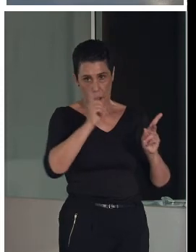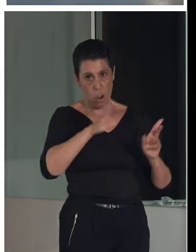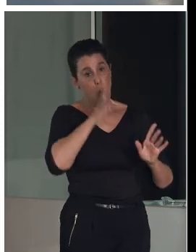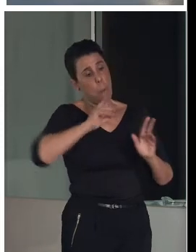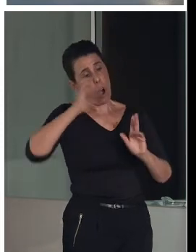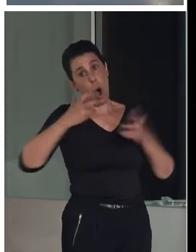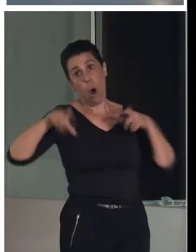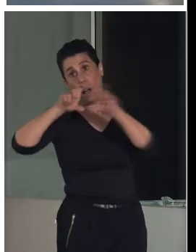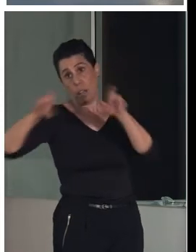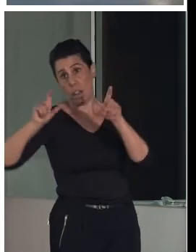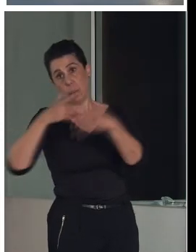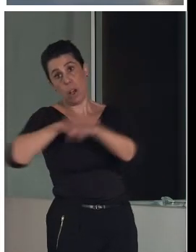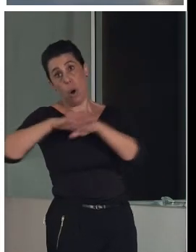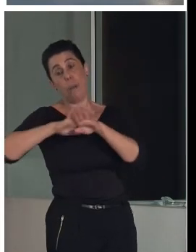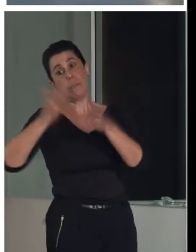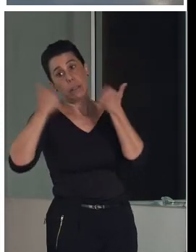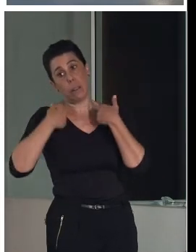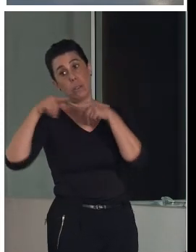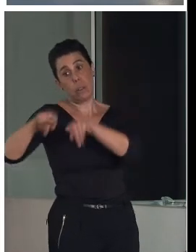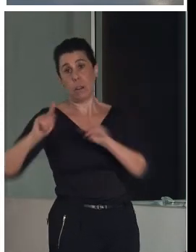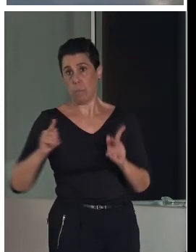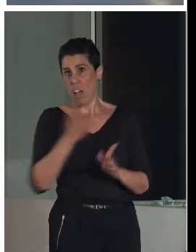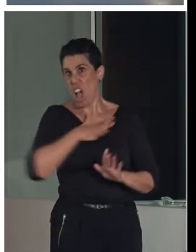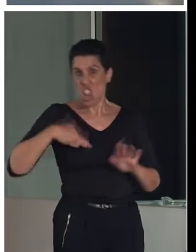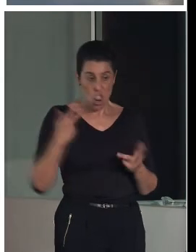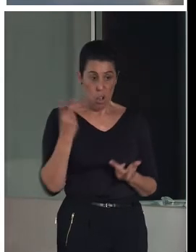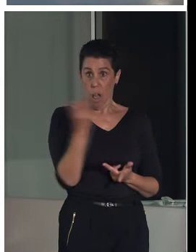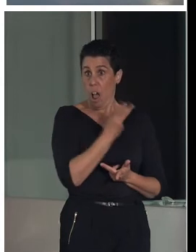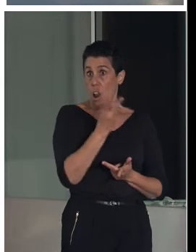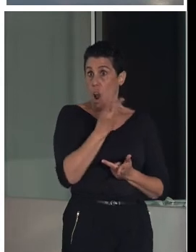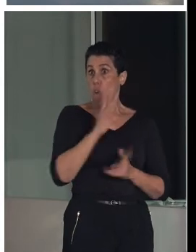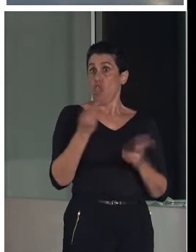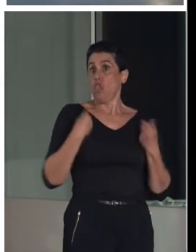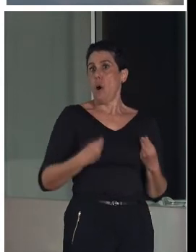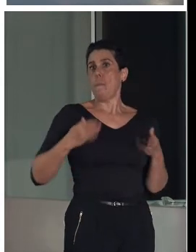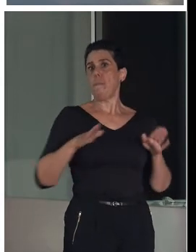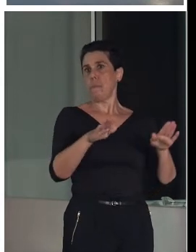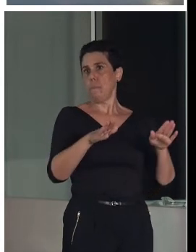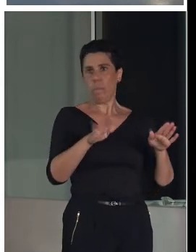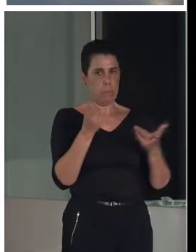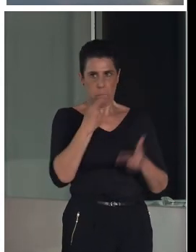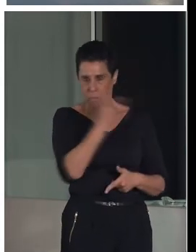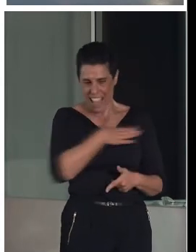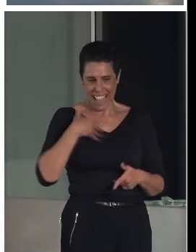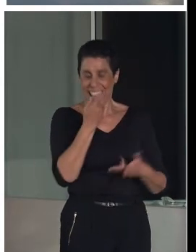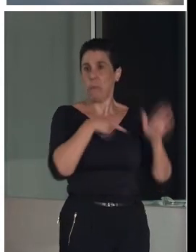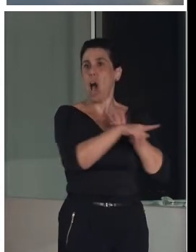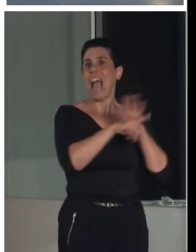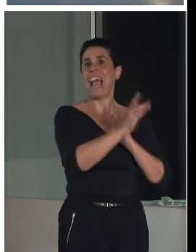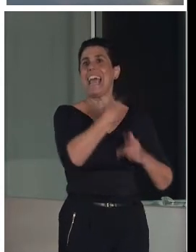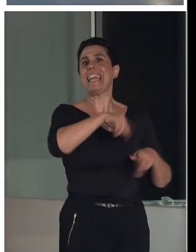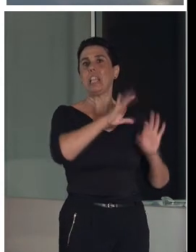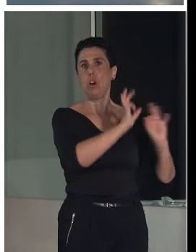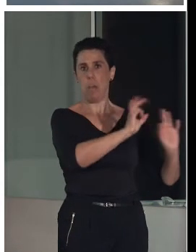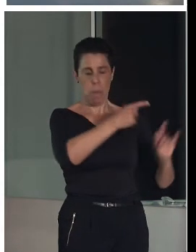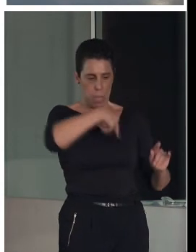y, bueno, no queremos duplicar, sino que nosotros queríamos hacer gestión, es decir, afianzar una red de